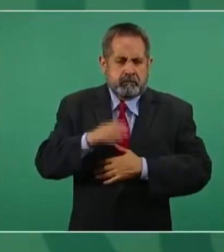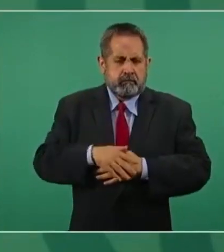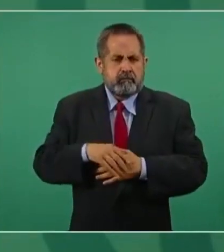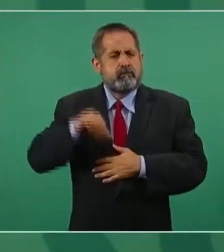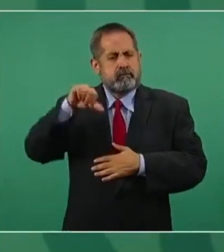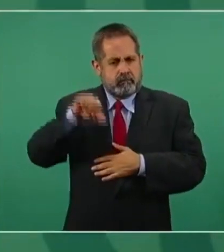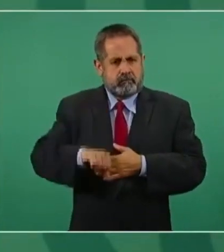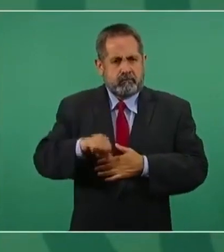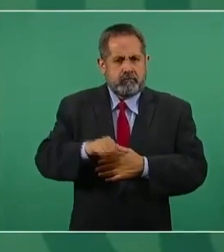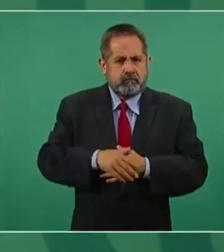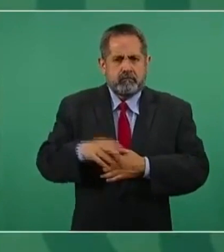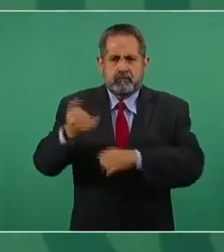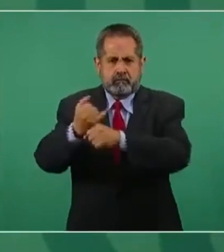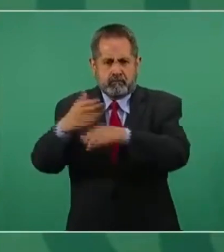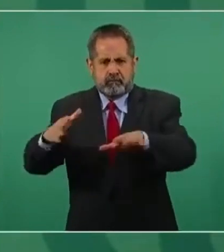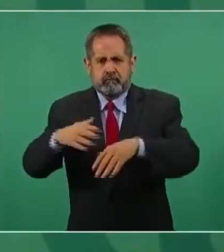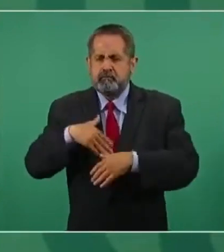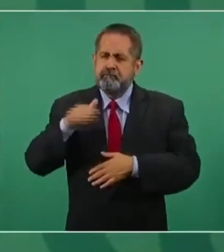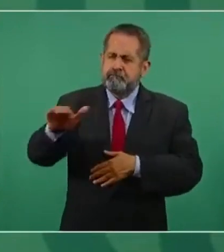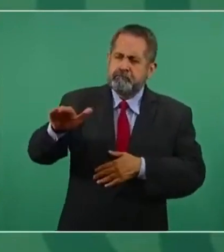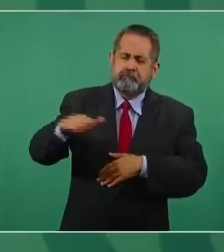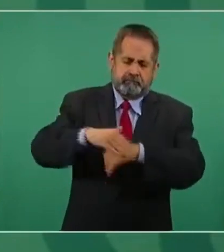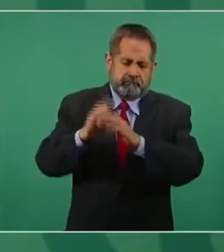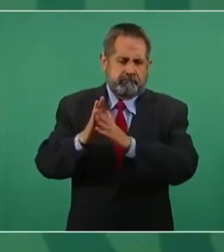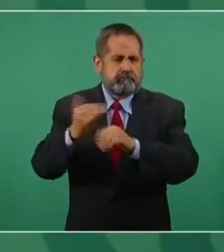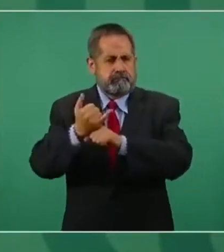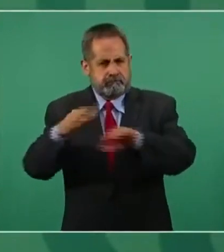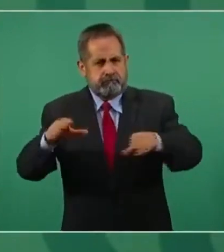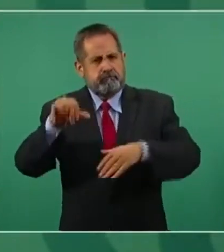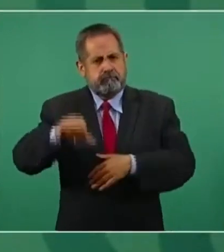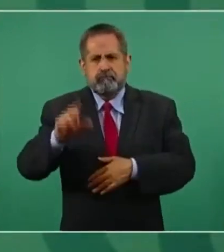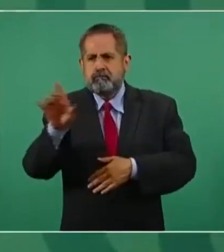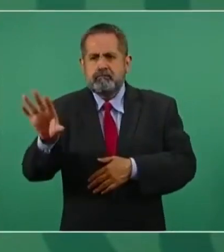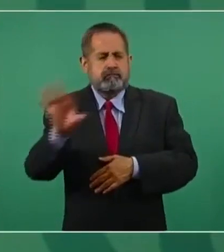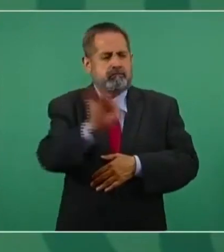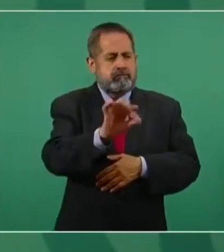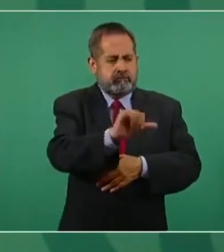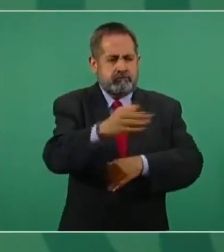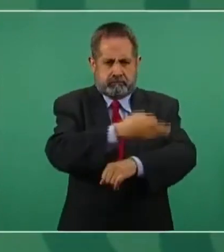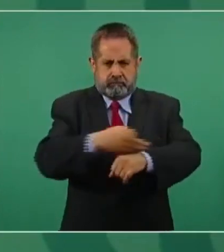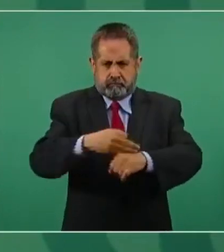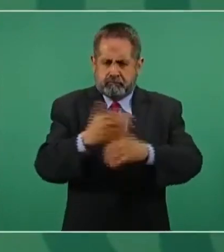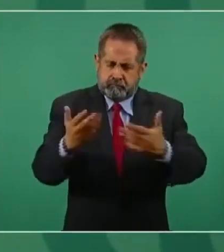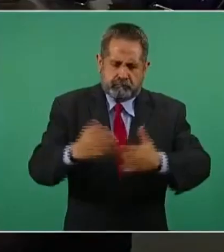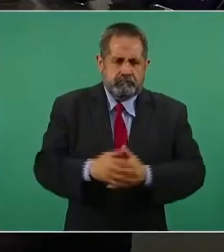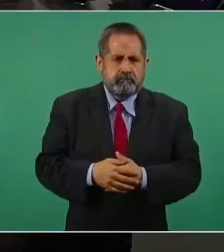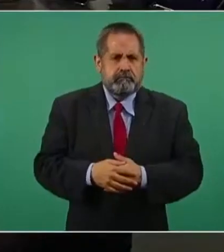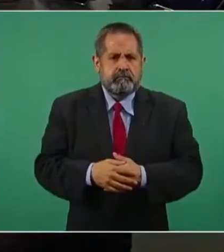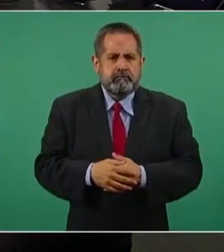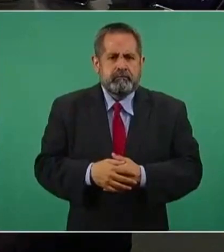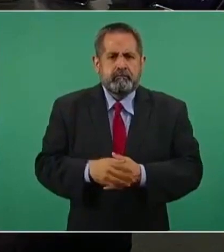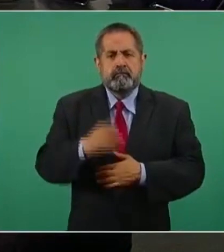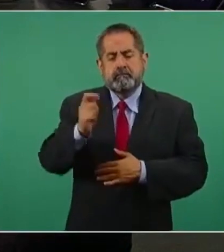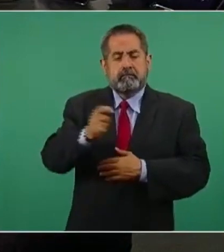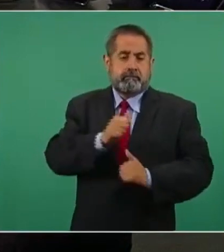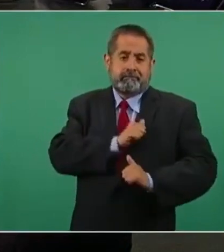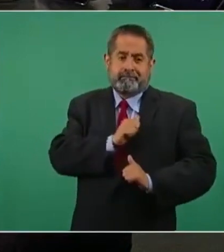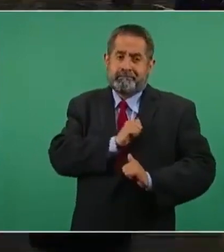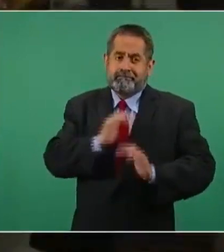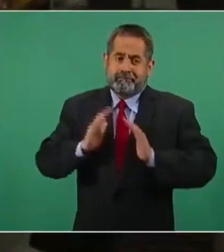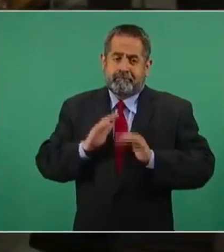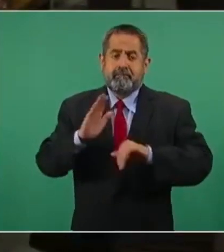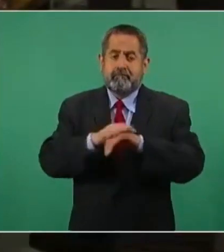mismo informen a los familiares. Y el Ejército, presidente, porque